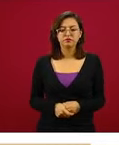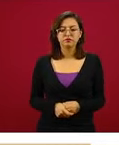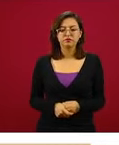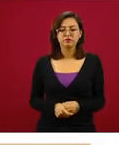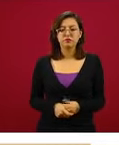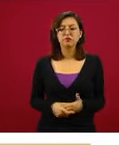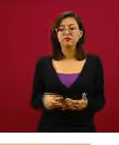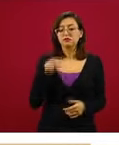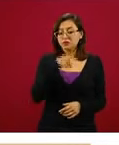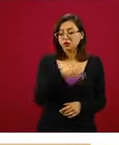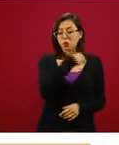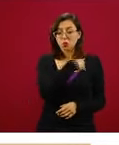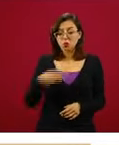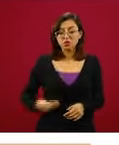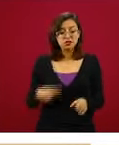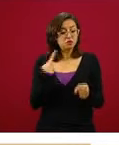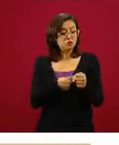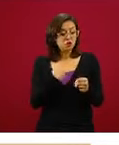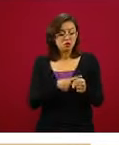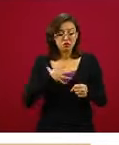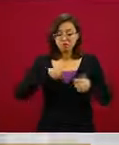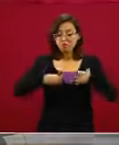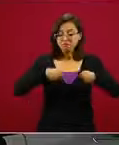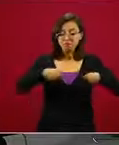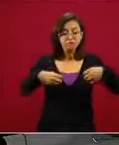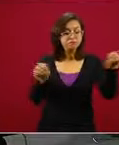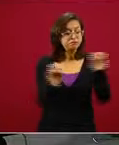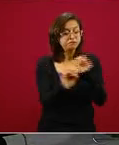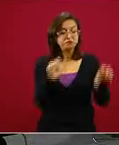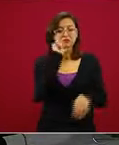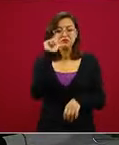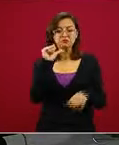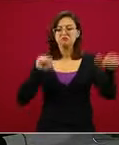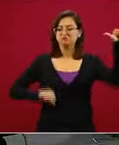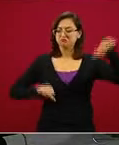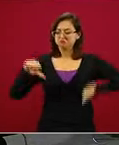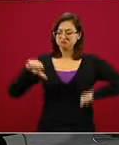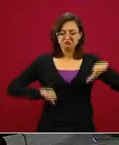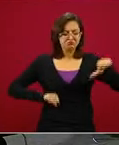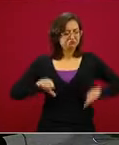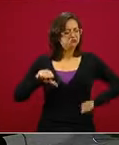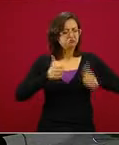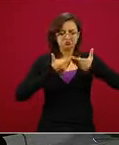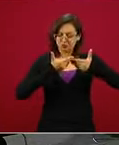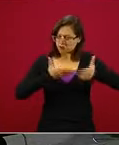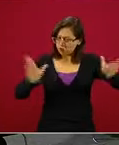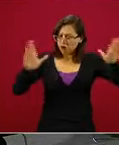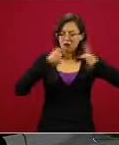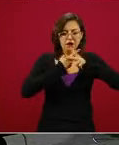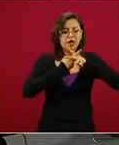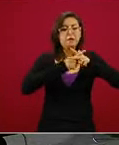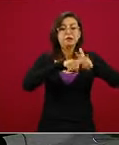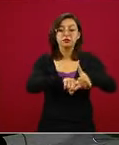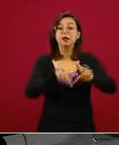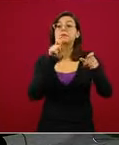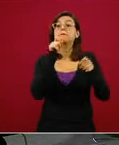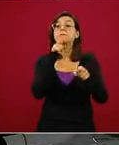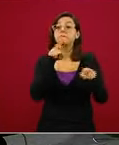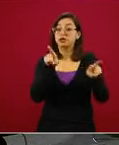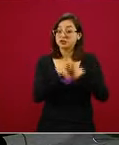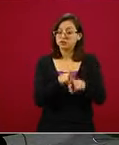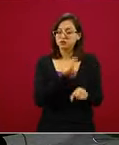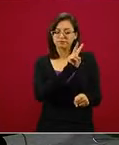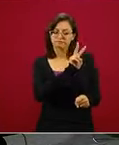contagio van a arrancar sus actividades y los vamos a estar monitoreando y acompañando además con jornadas de